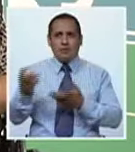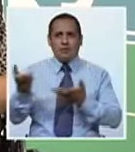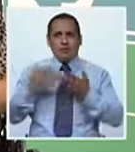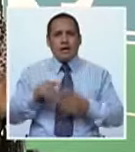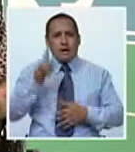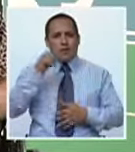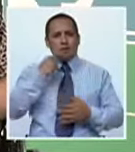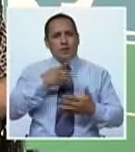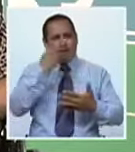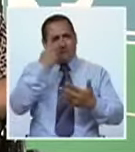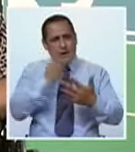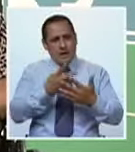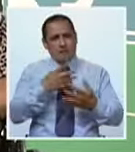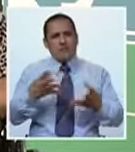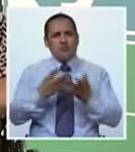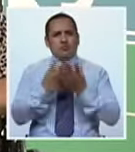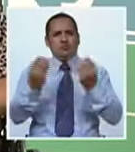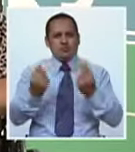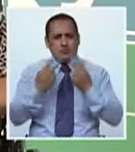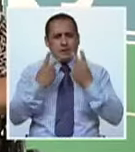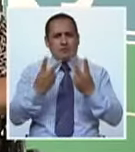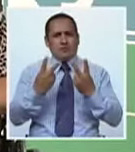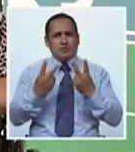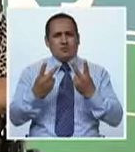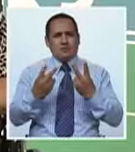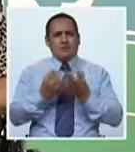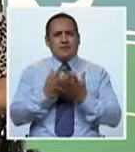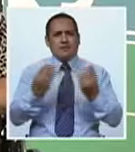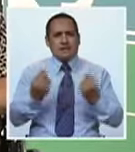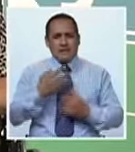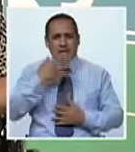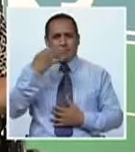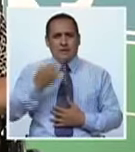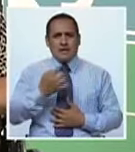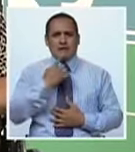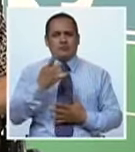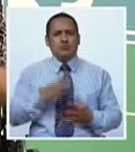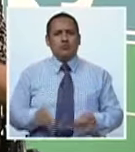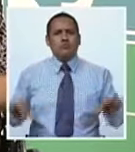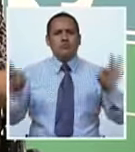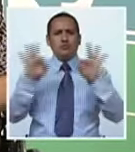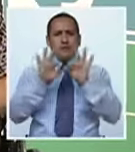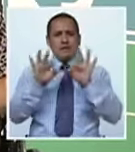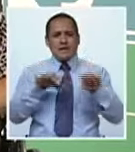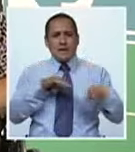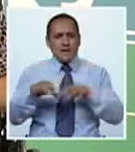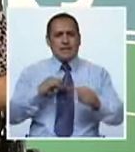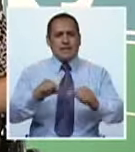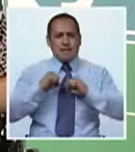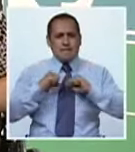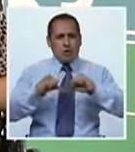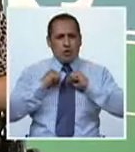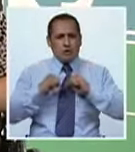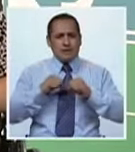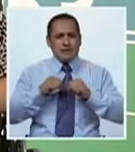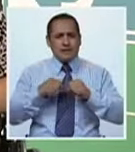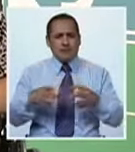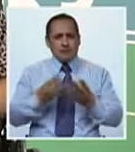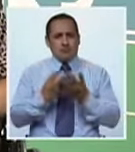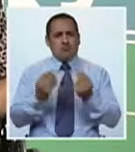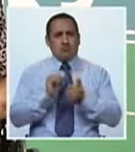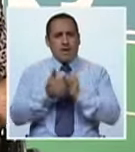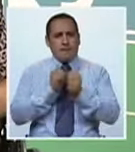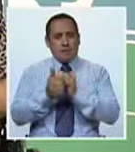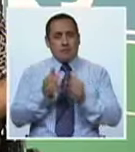vemos algunos informes de campeonatos, vemos, pues, que realmente es una parte importantísima que hagan deporte, hagan ejercicios